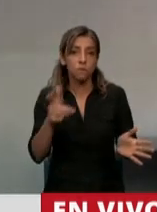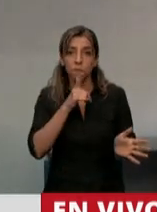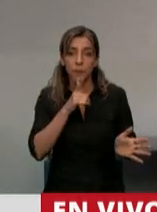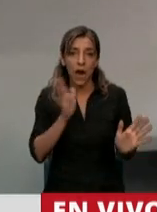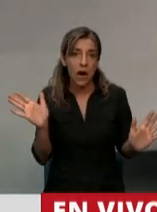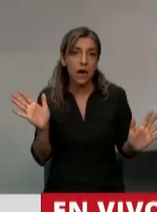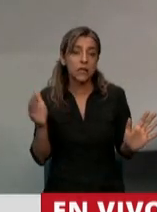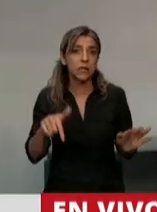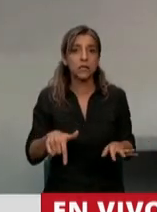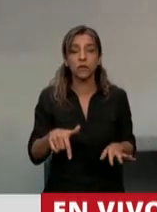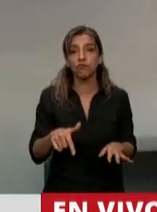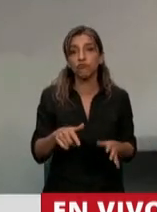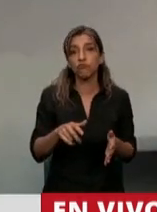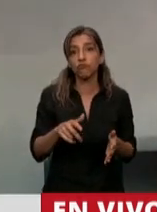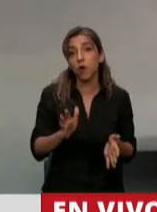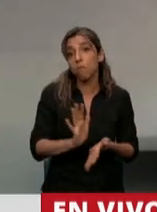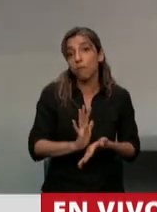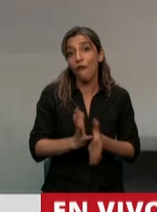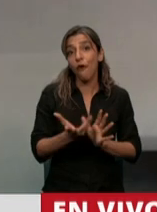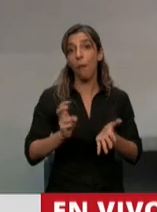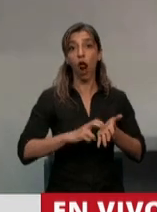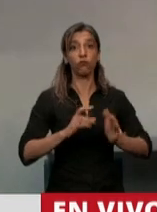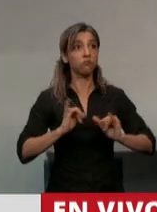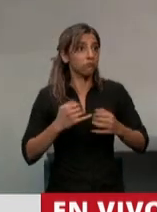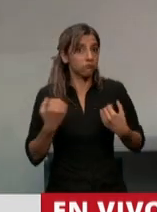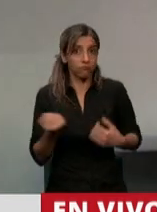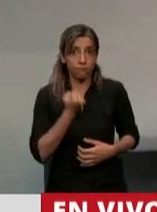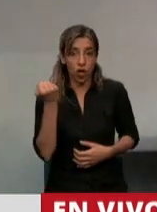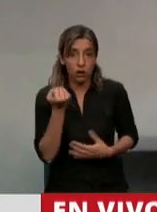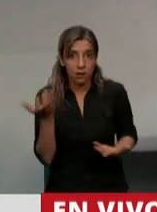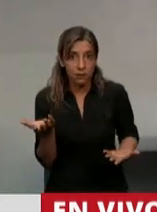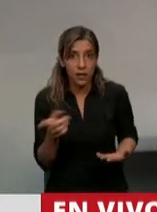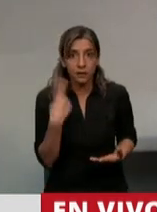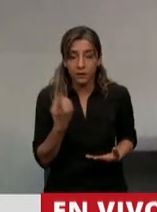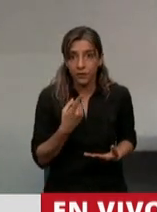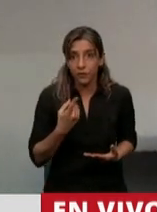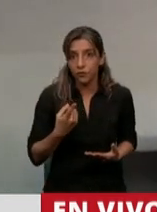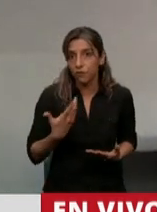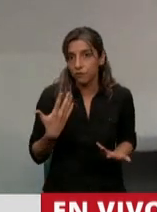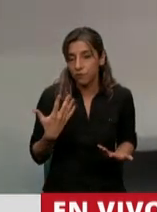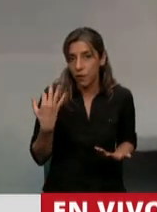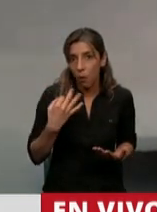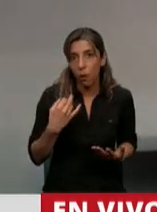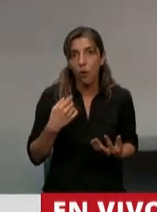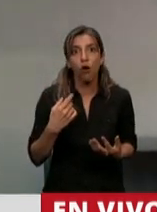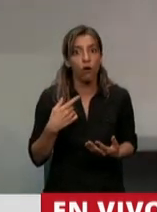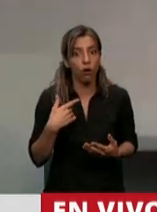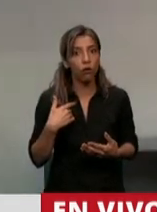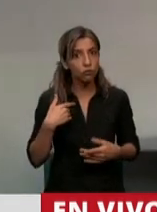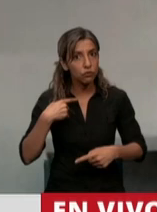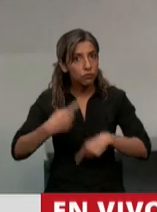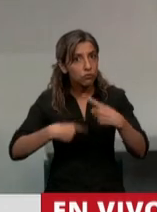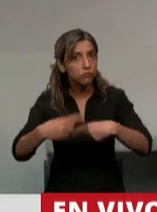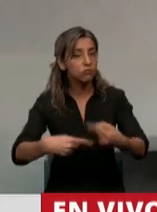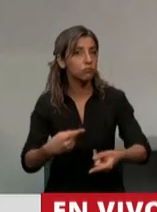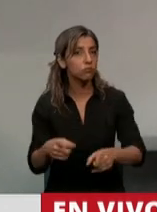una muy buena noticia, es algo que debemos inculcar, como lo está haciendo, entiendo, Daniel Filmus, que muy